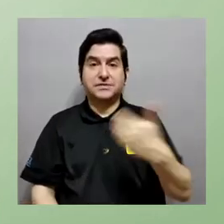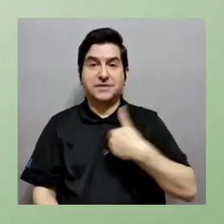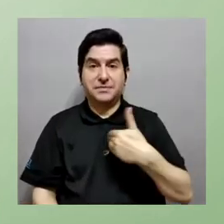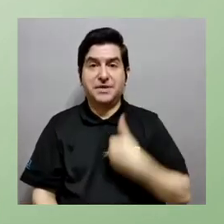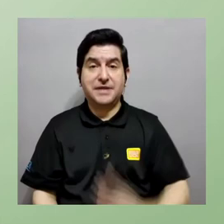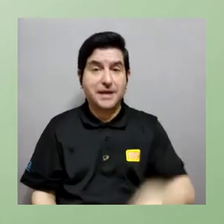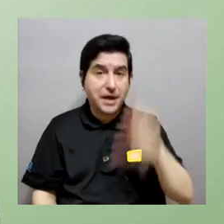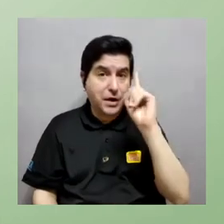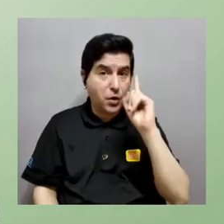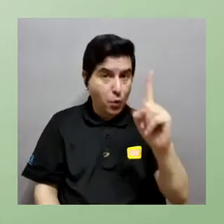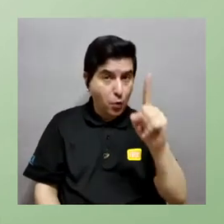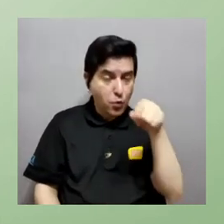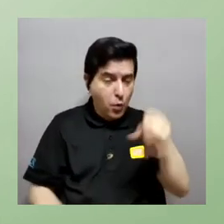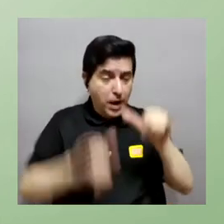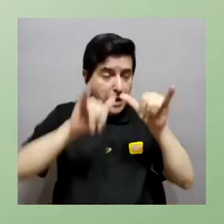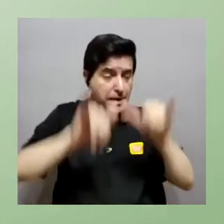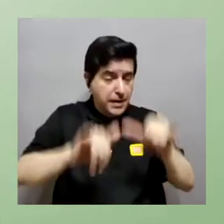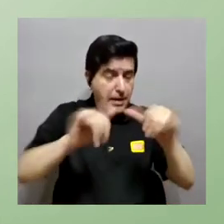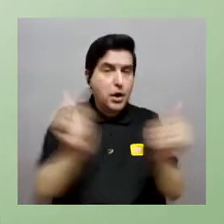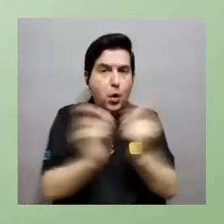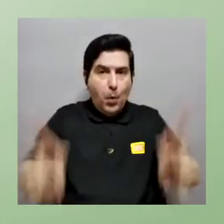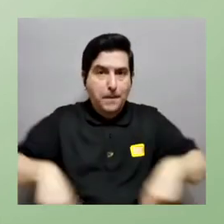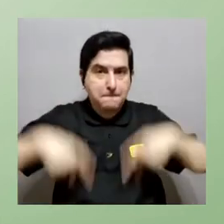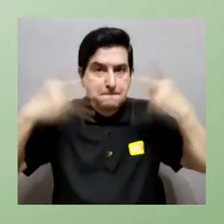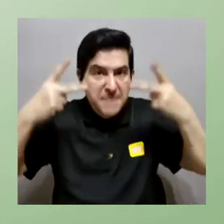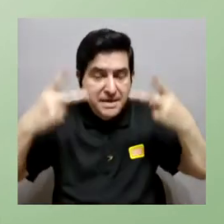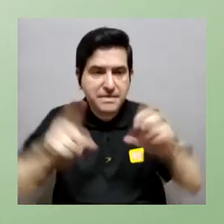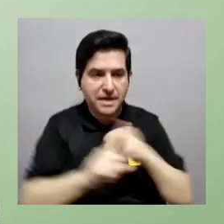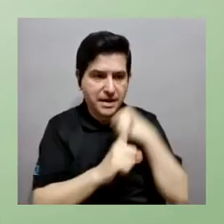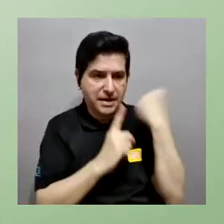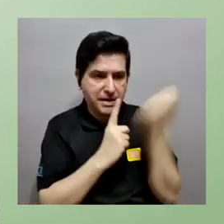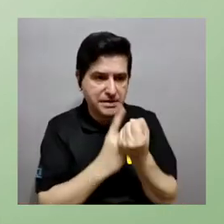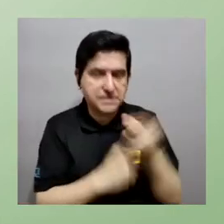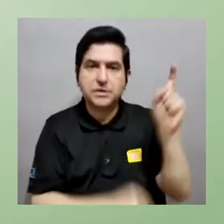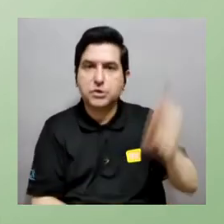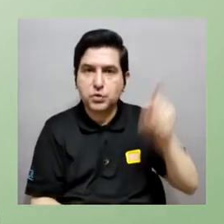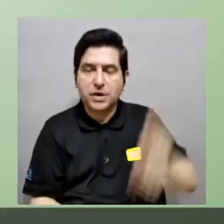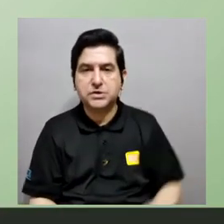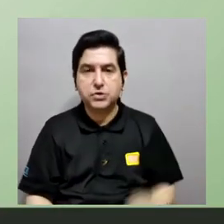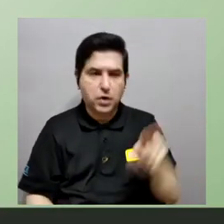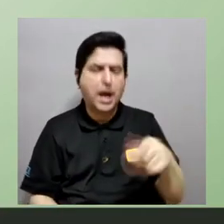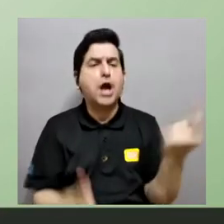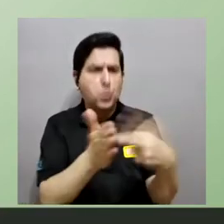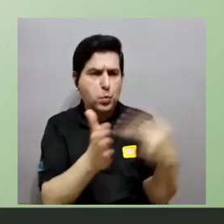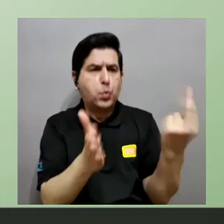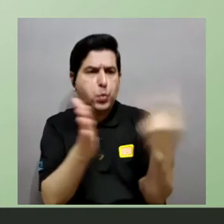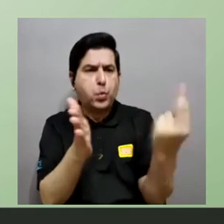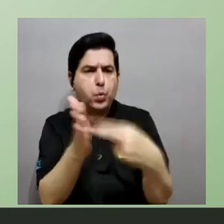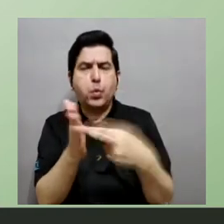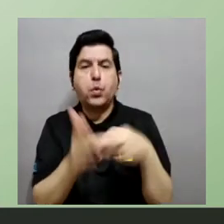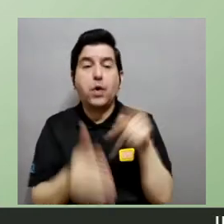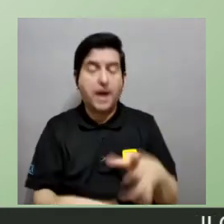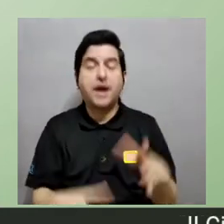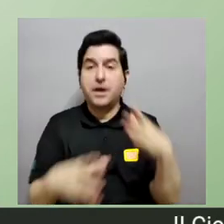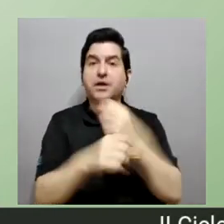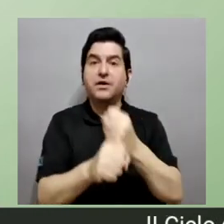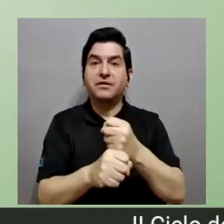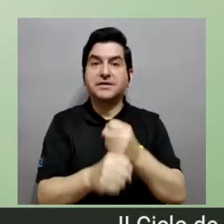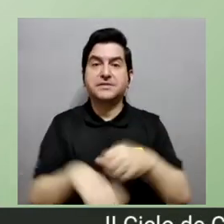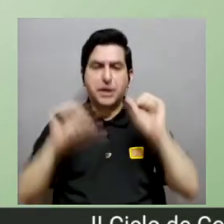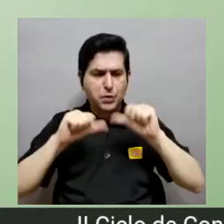microorganismos tenemos la ventaja que siempre y cuando haya un microorganismo ahí flotando que esté vivo y las condiciones